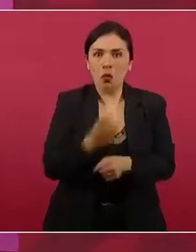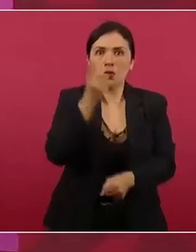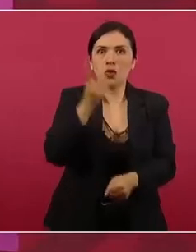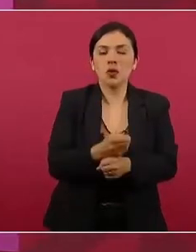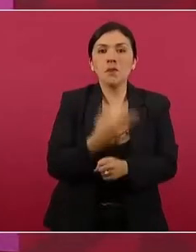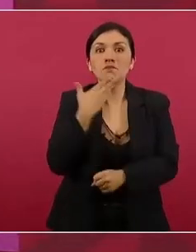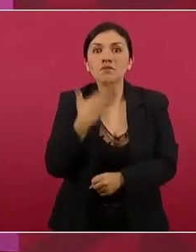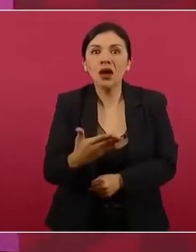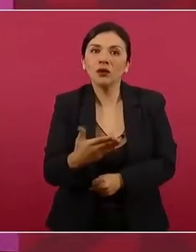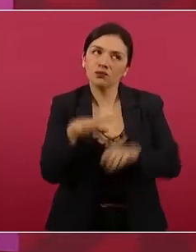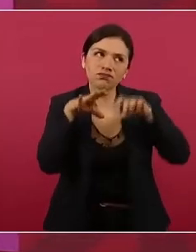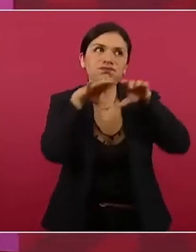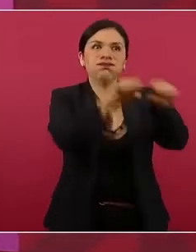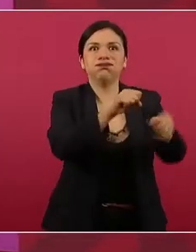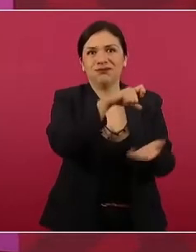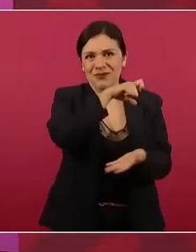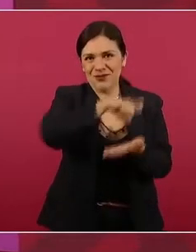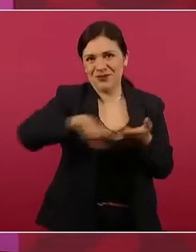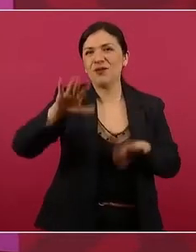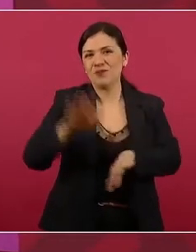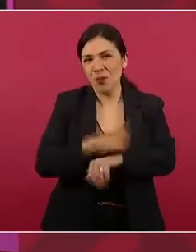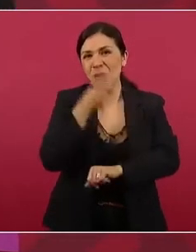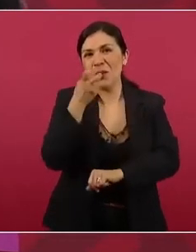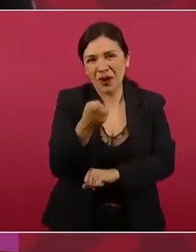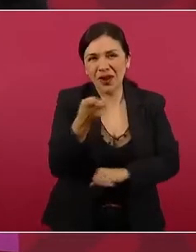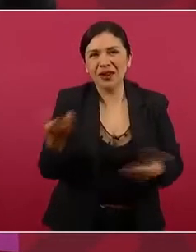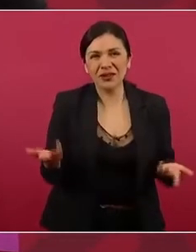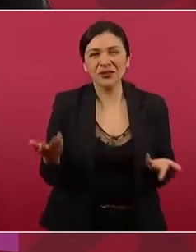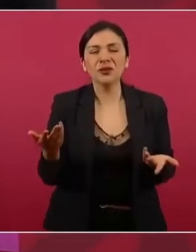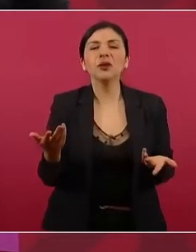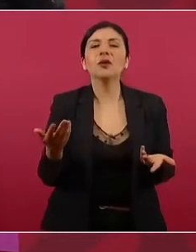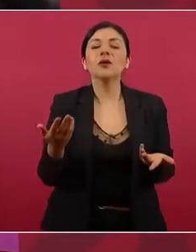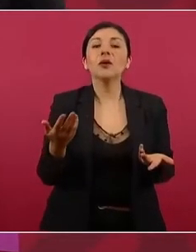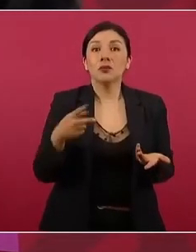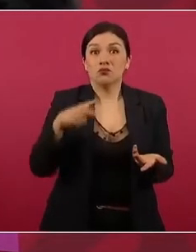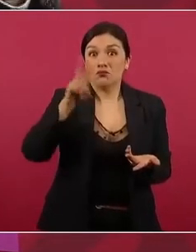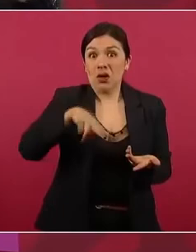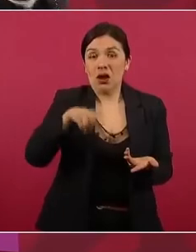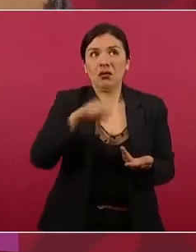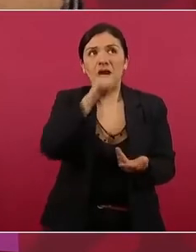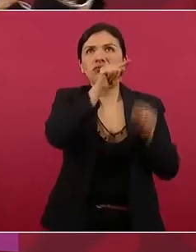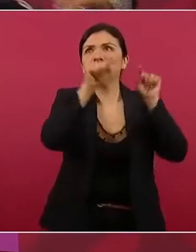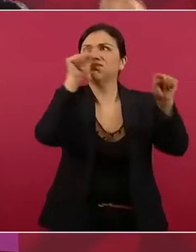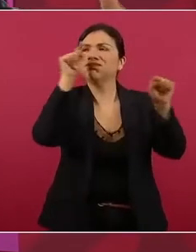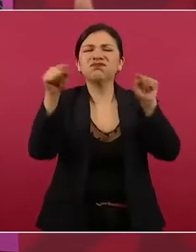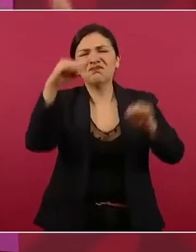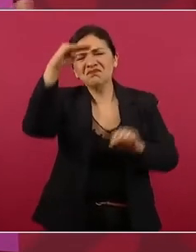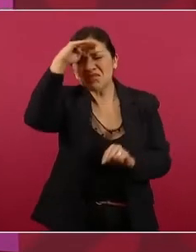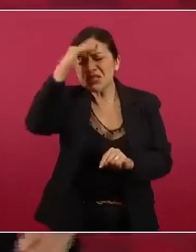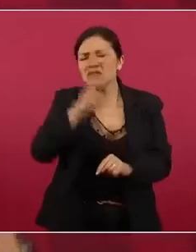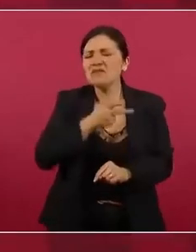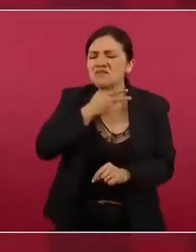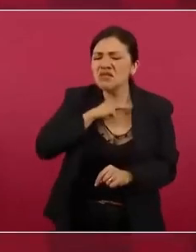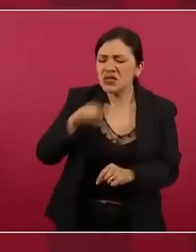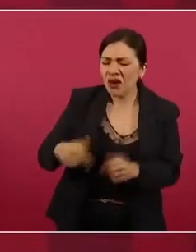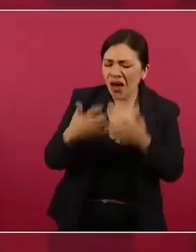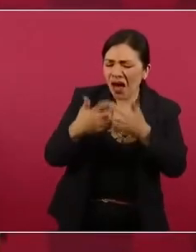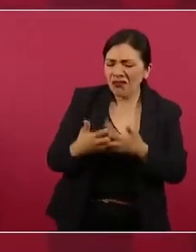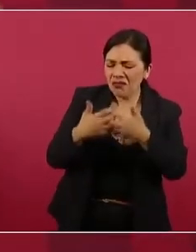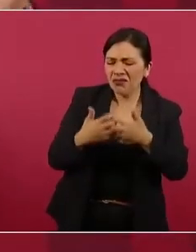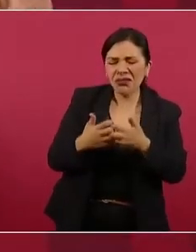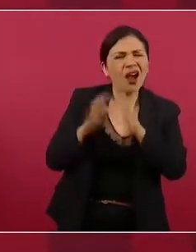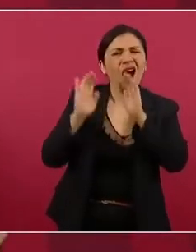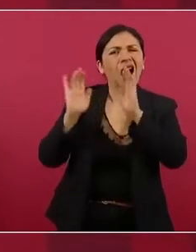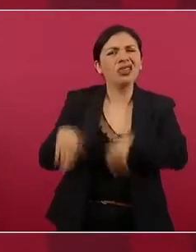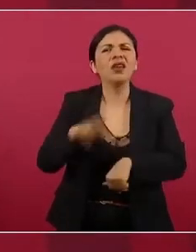porque estaban vendiendo todo